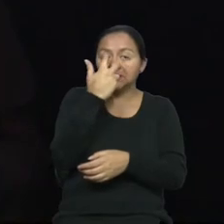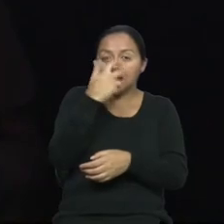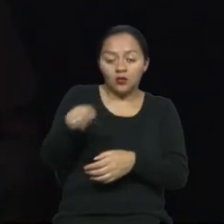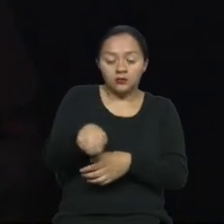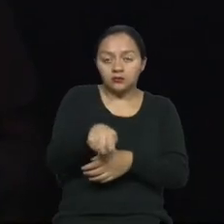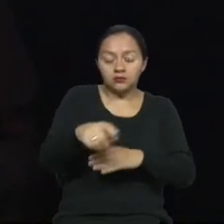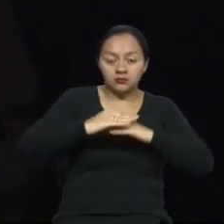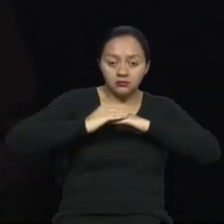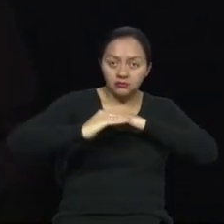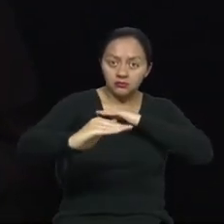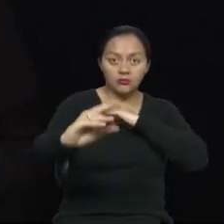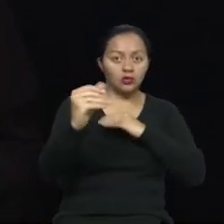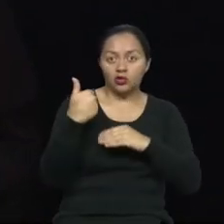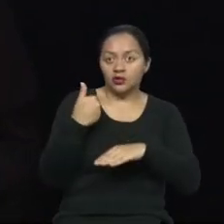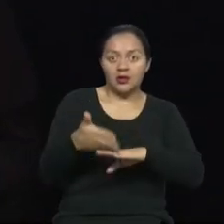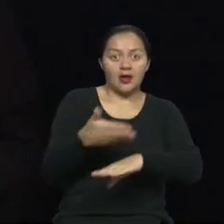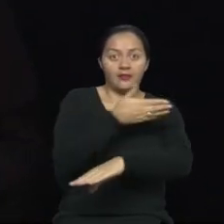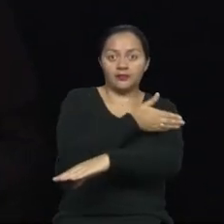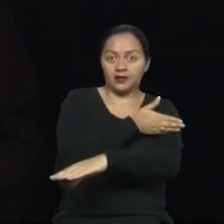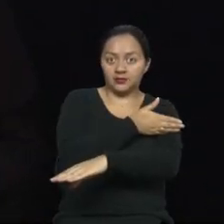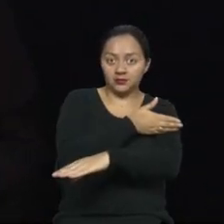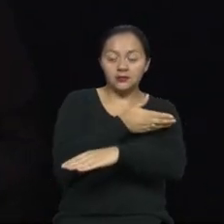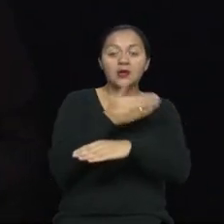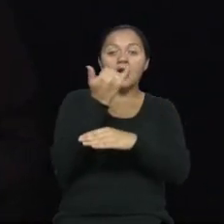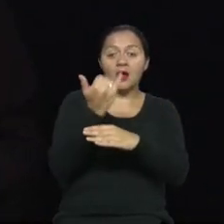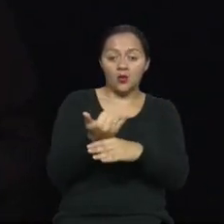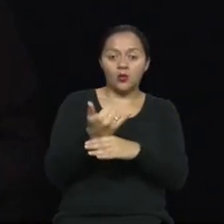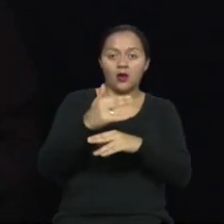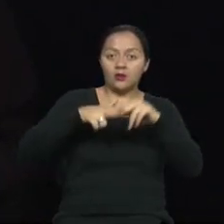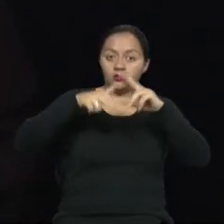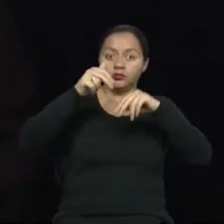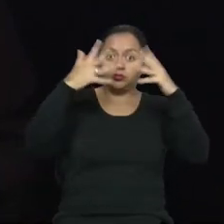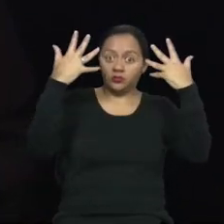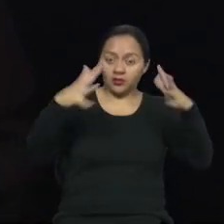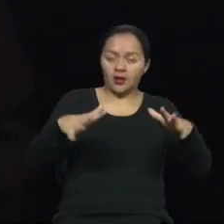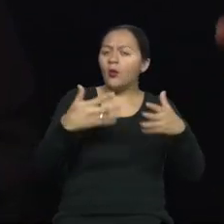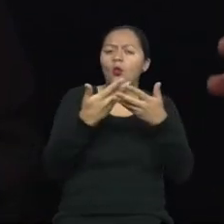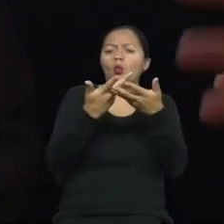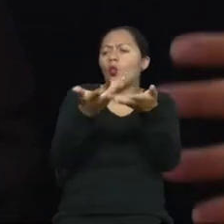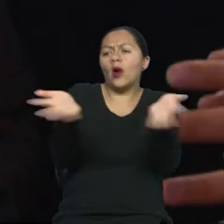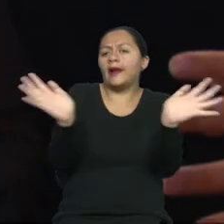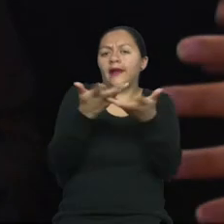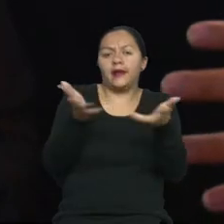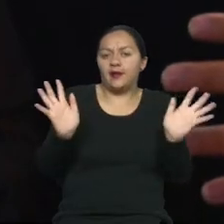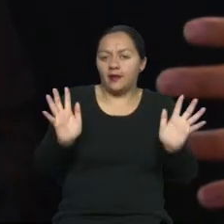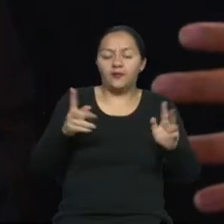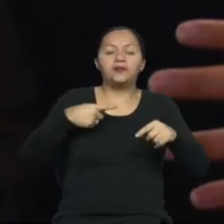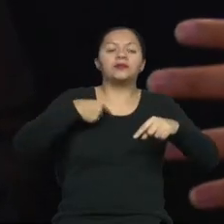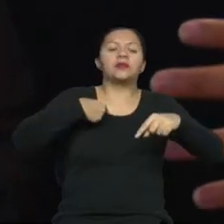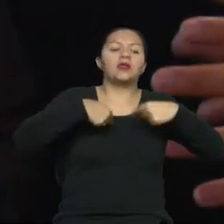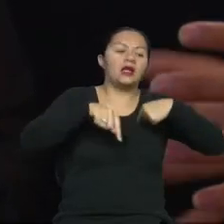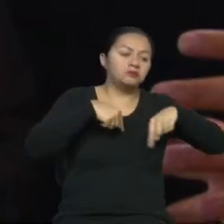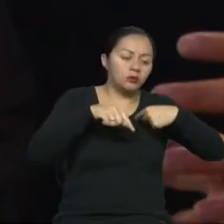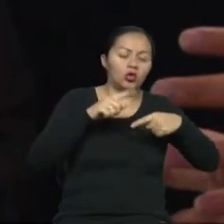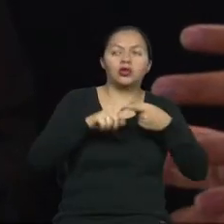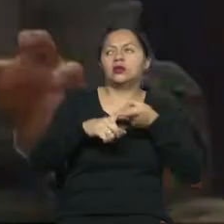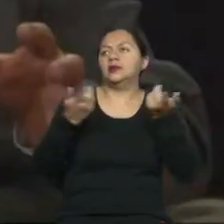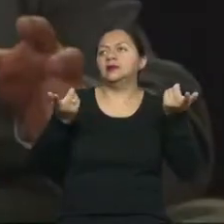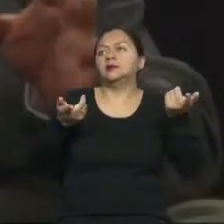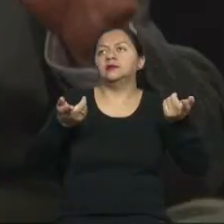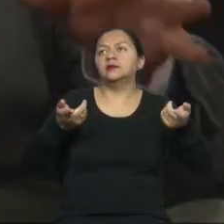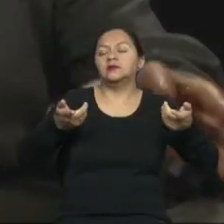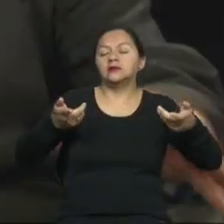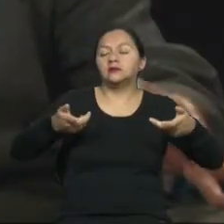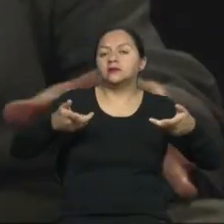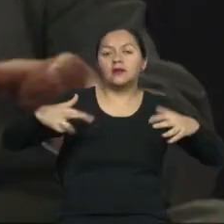imprescindibles en el entorno construido, independiente de cualquiera que este sea, sistemas de transporte, vías de